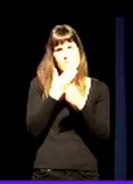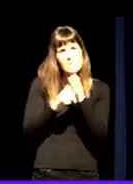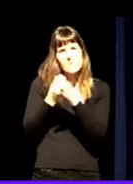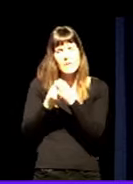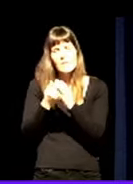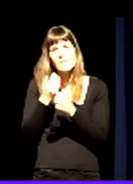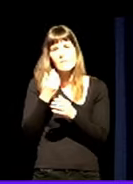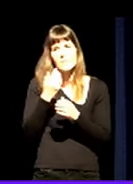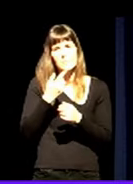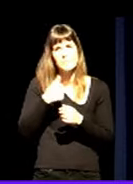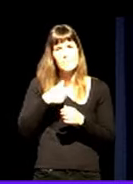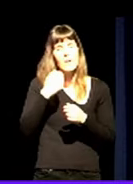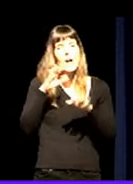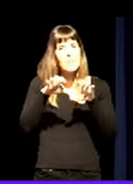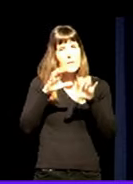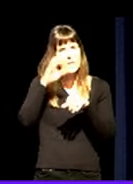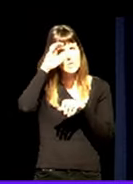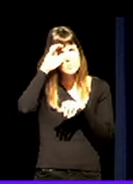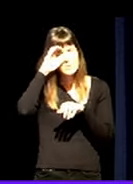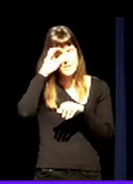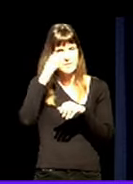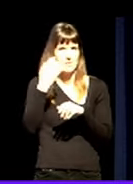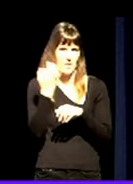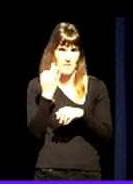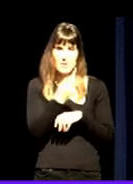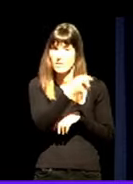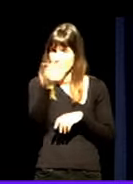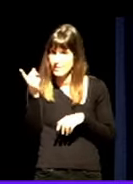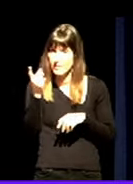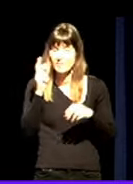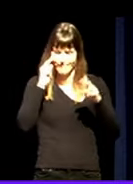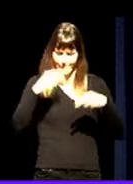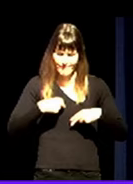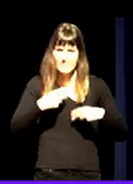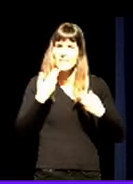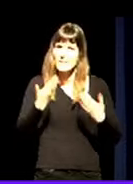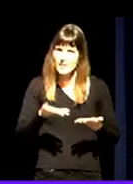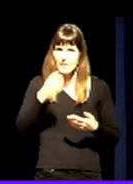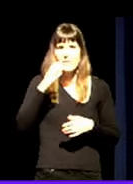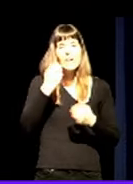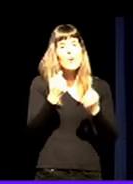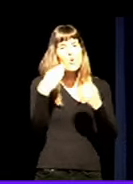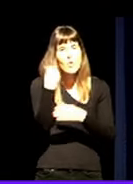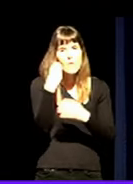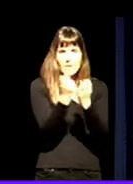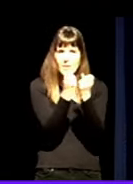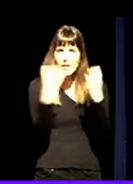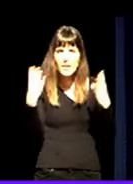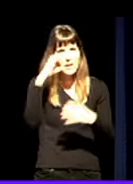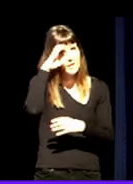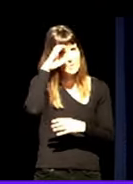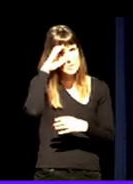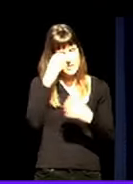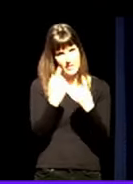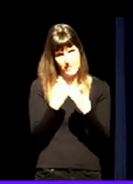entzuten jakin, entzun behar ditugu. Entzun behar ditugu urguren asteak. Eta